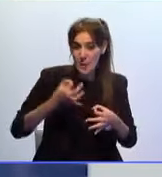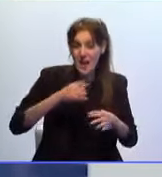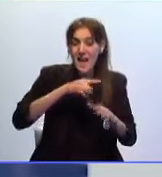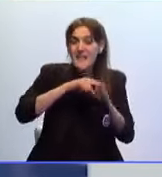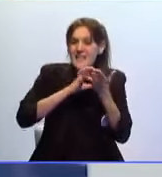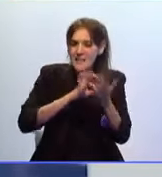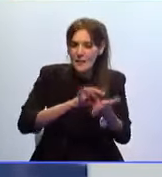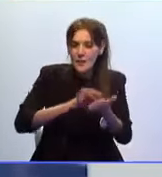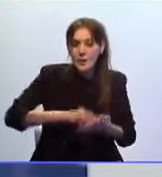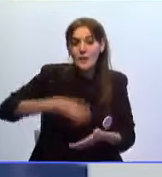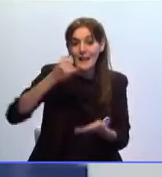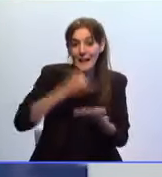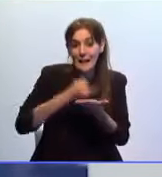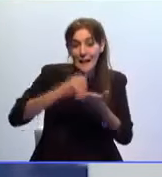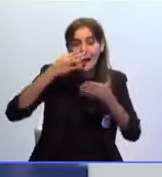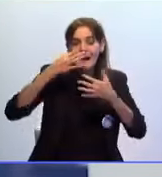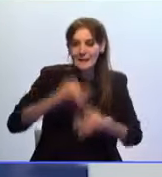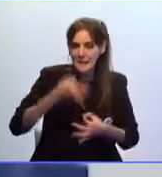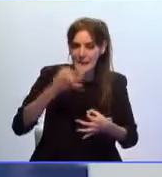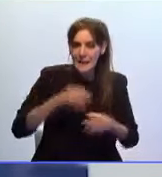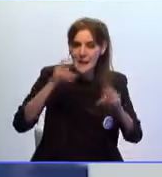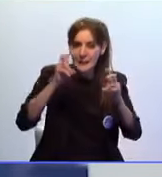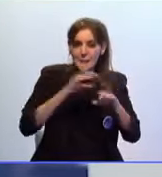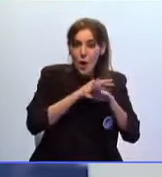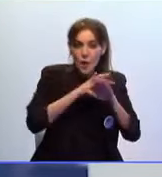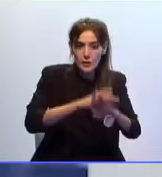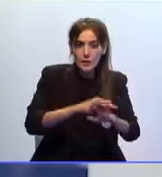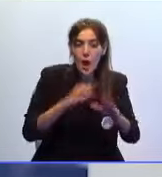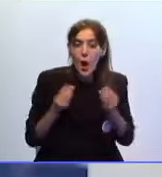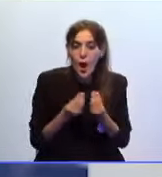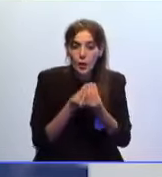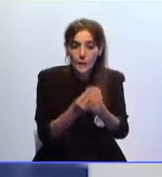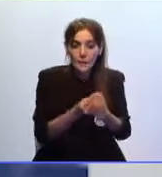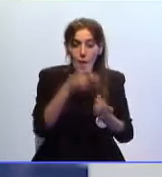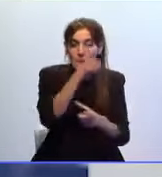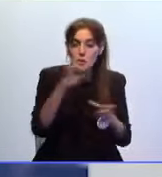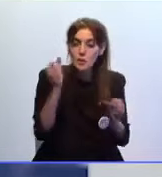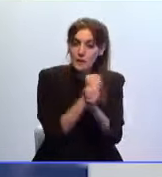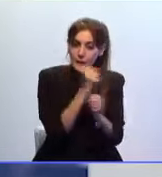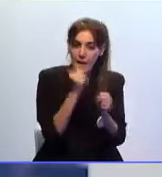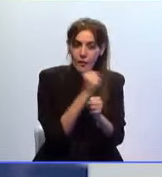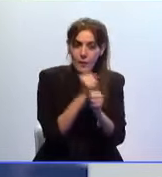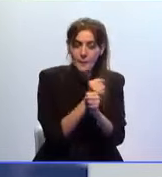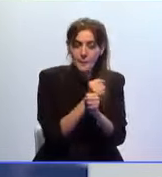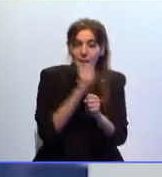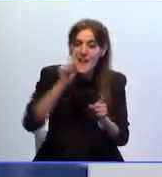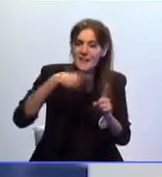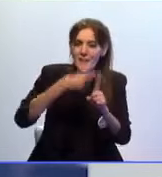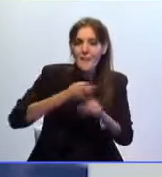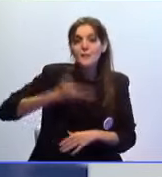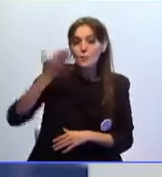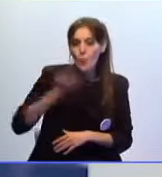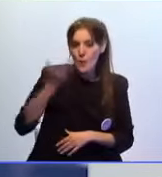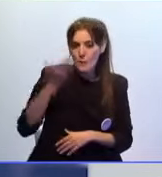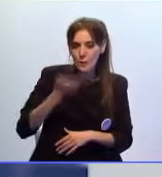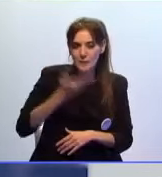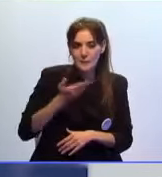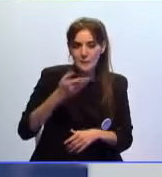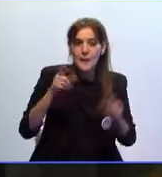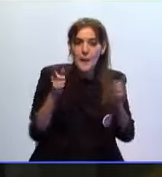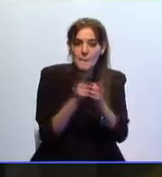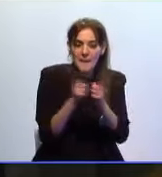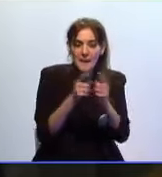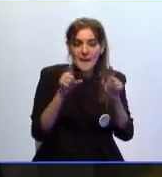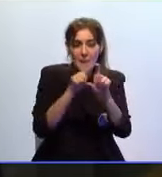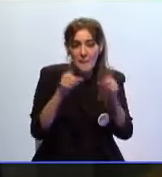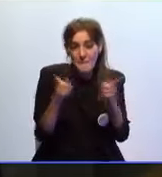servicios, garantizar servicios que tienen que ver con la orientación y el acompañamiento a las personas trabajadoras y también y muy importante a la pequeña y mediana